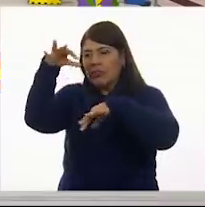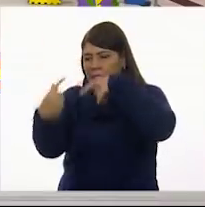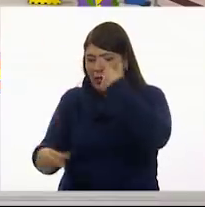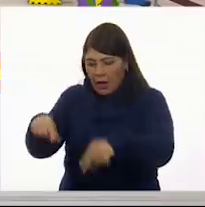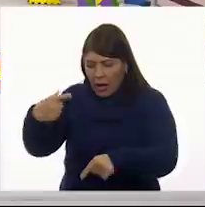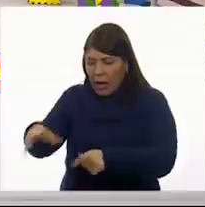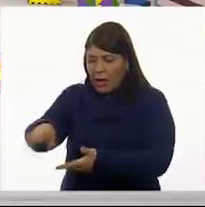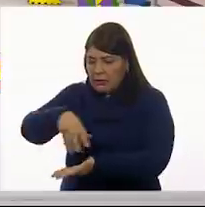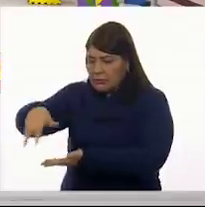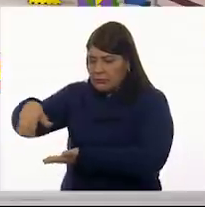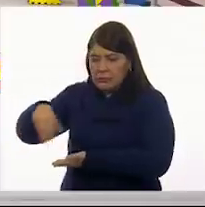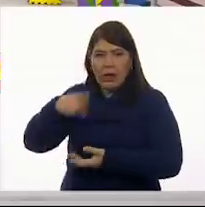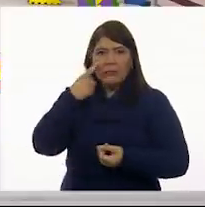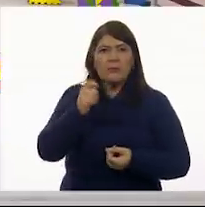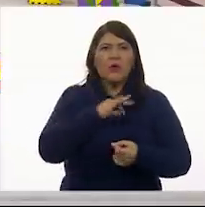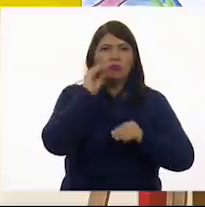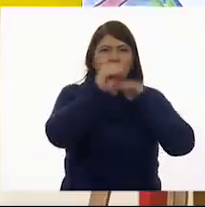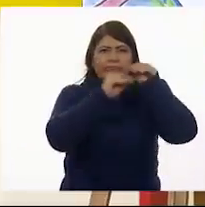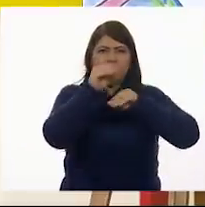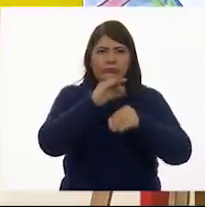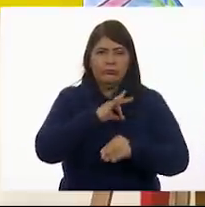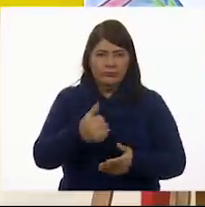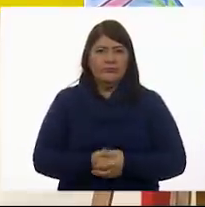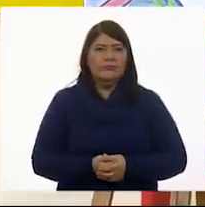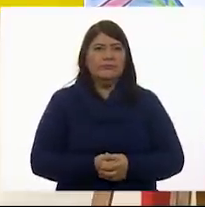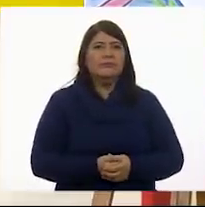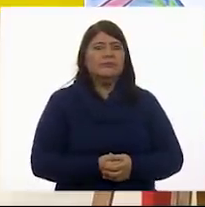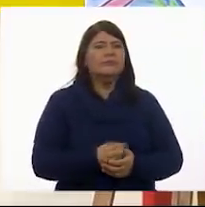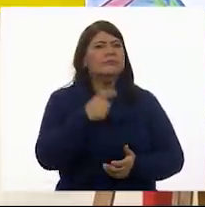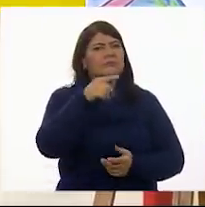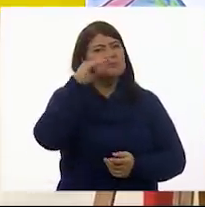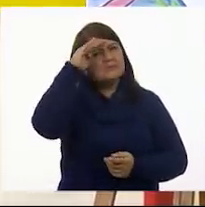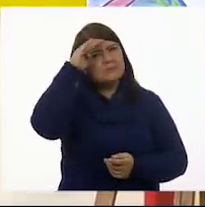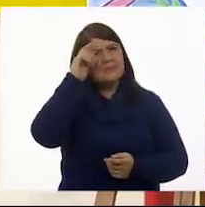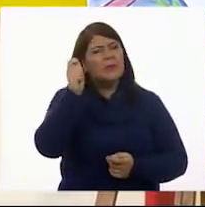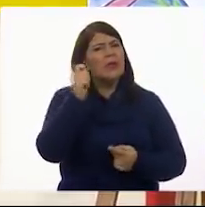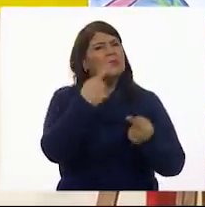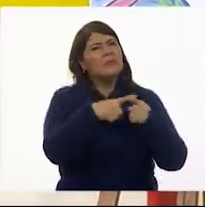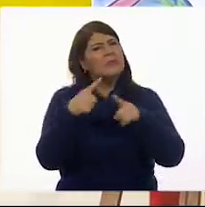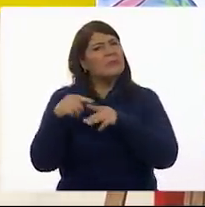¿Te parece si ocupamos? ¿Qué material te gustaría para pegarlas, Bí?